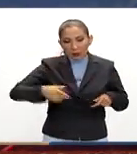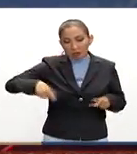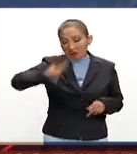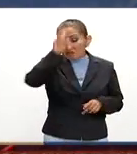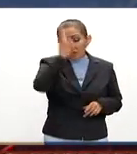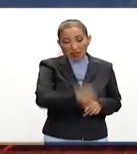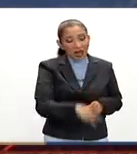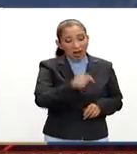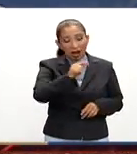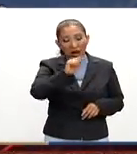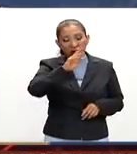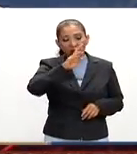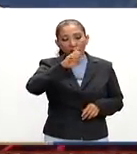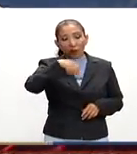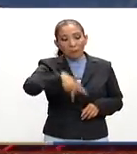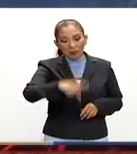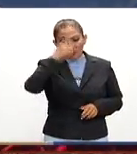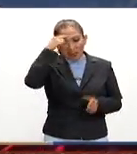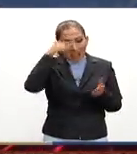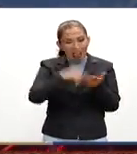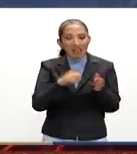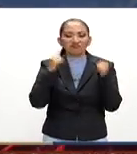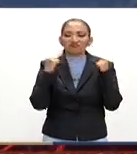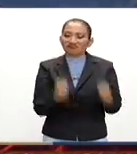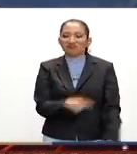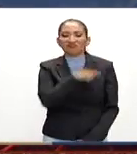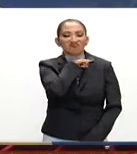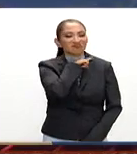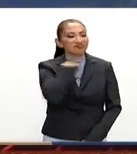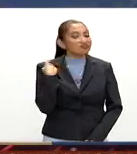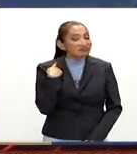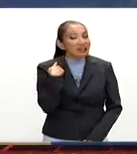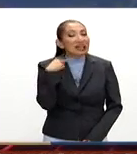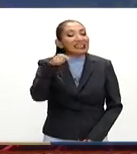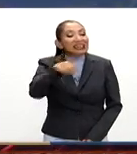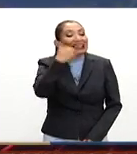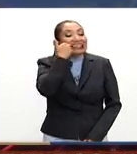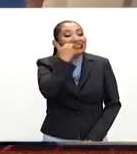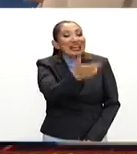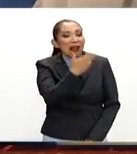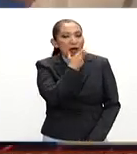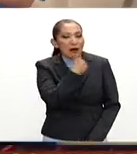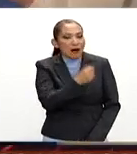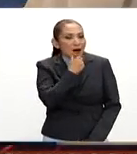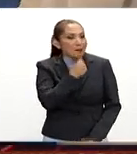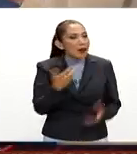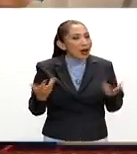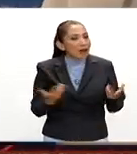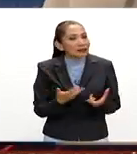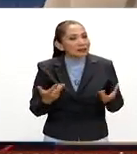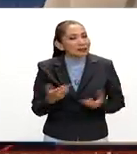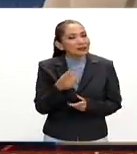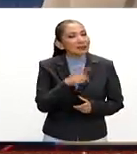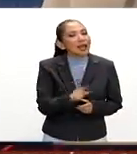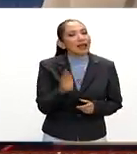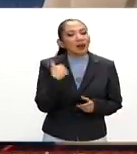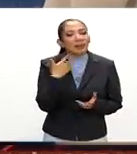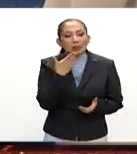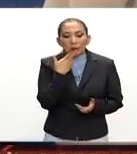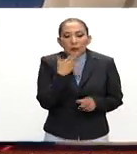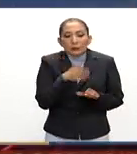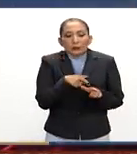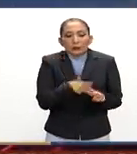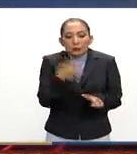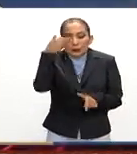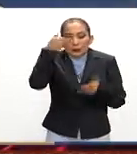francamente Donald Trump está convencido que va a perder y lo que está tratando de hacer es, de alguna manera, preservar la